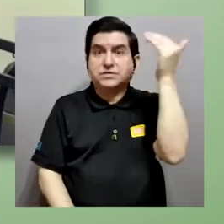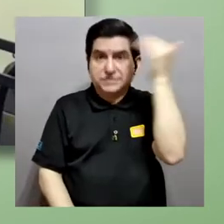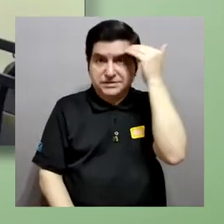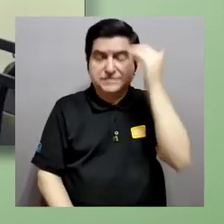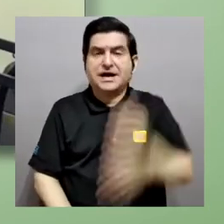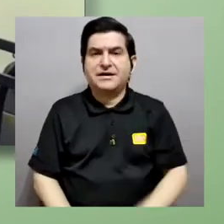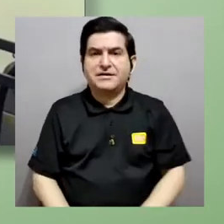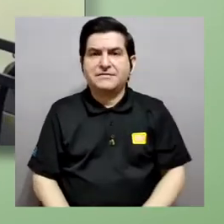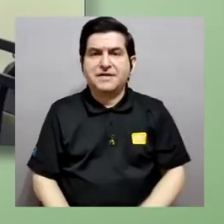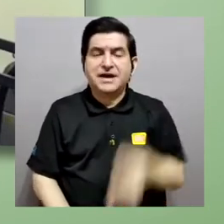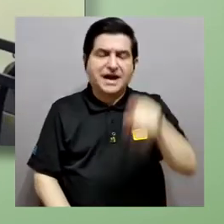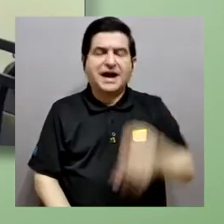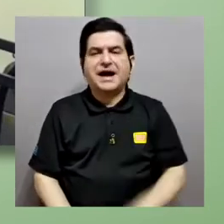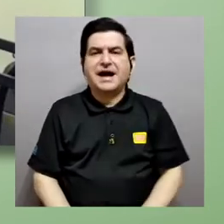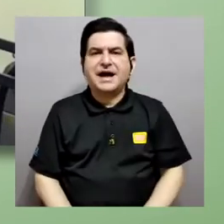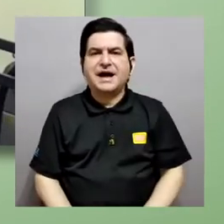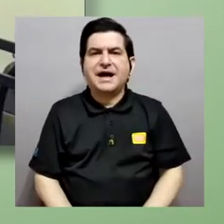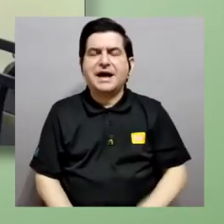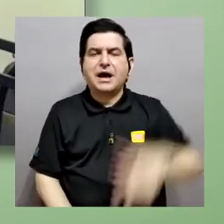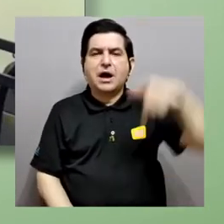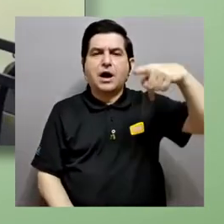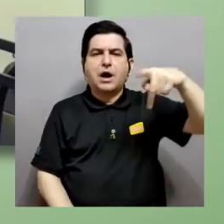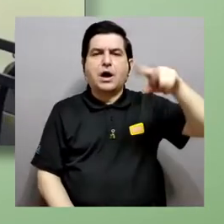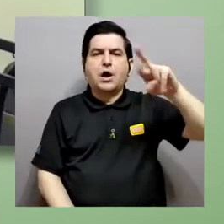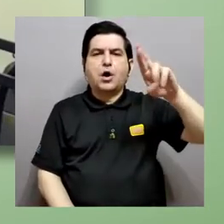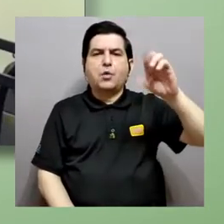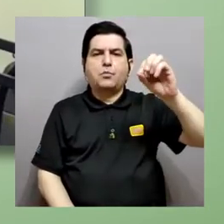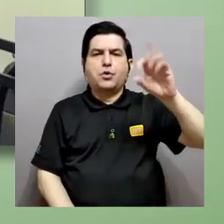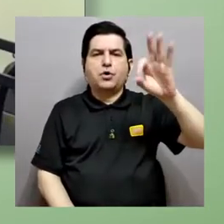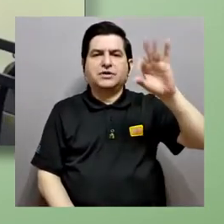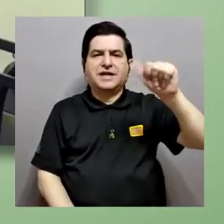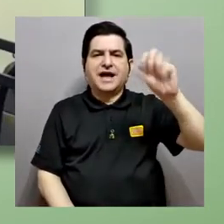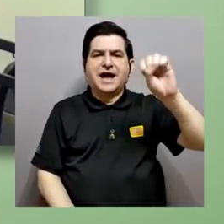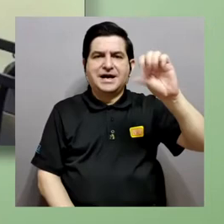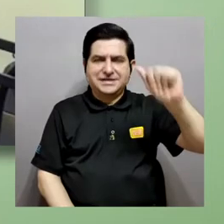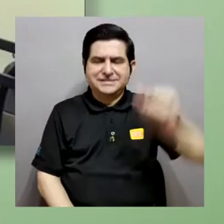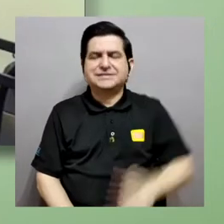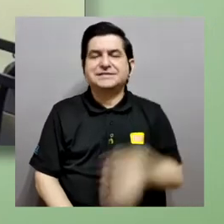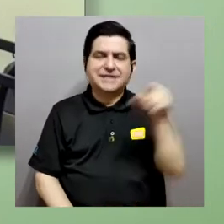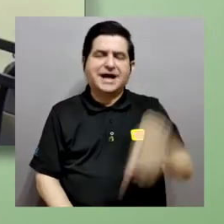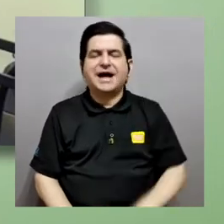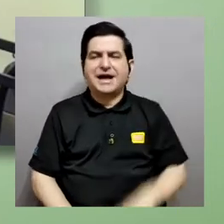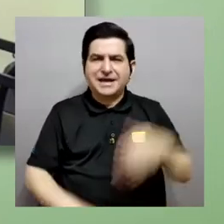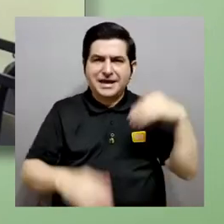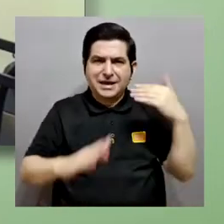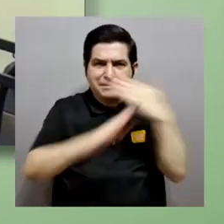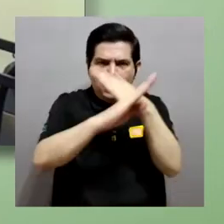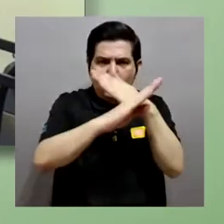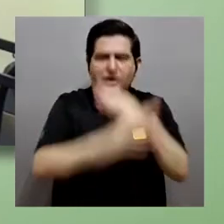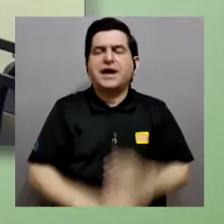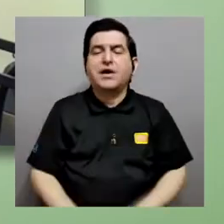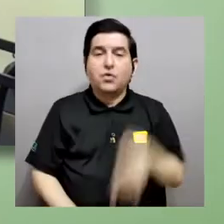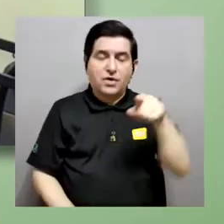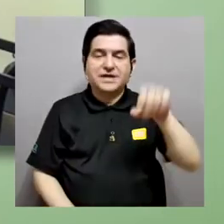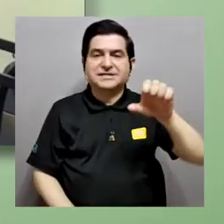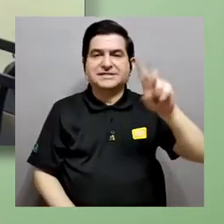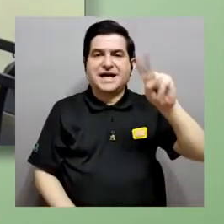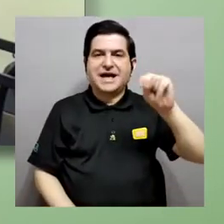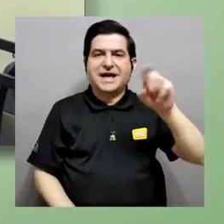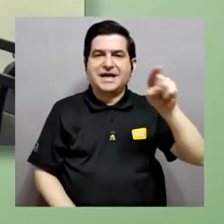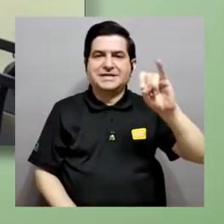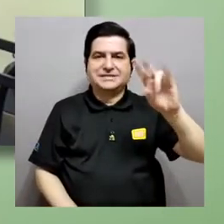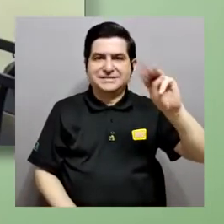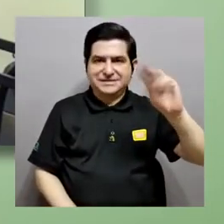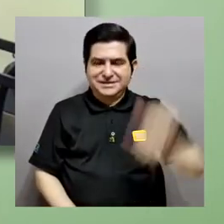sobre los inhibidores de las proteasas del SARS-CoV-2. Las proteasas son enzimas que